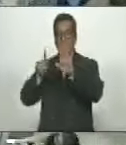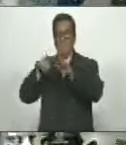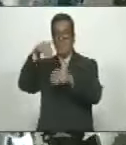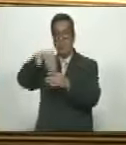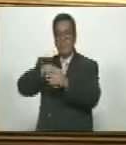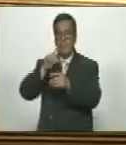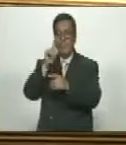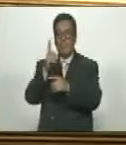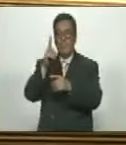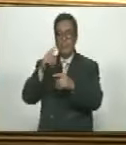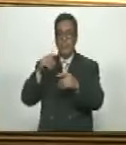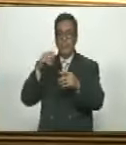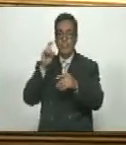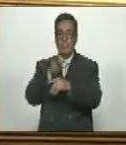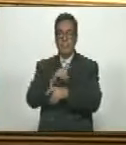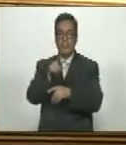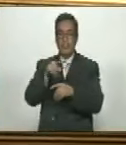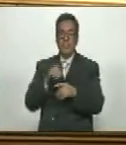votos un voto en contra